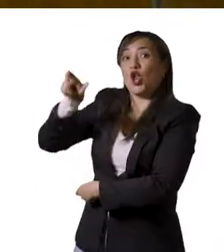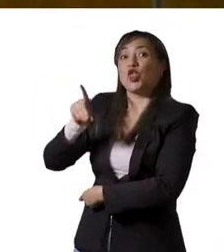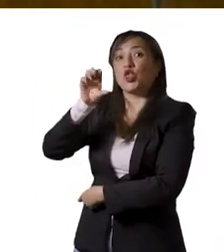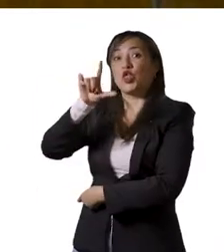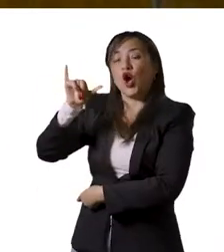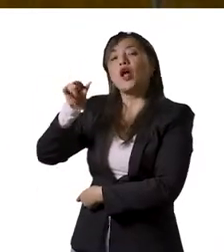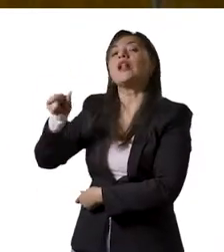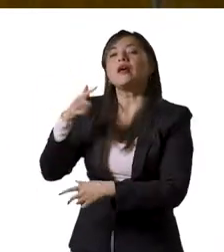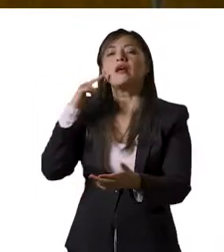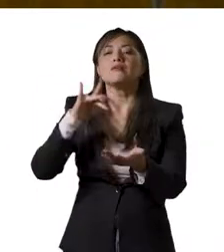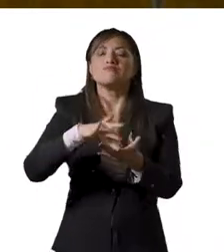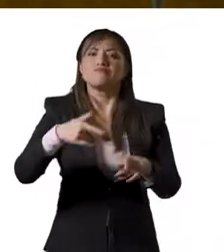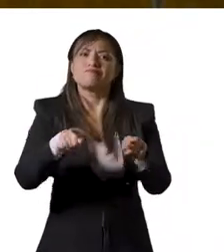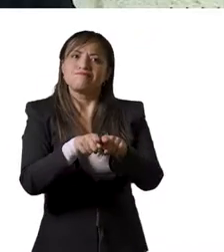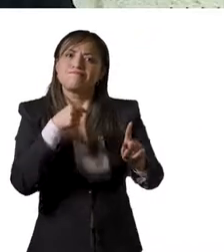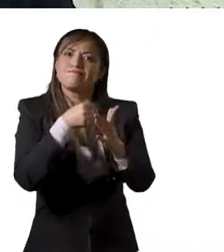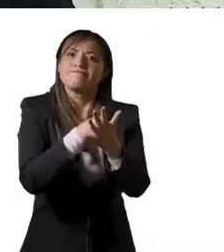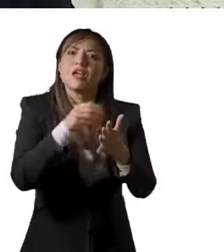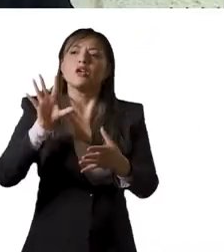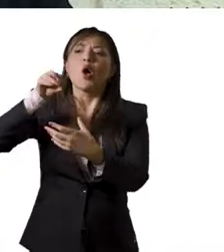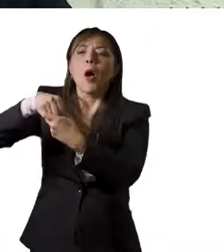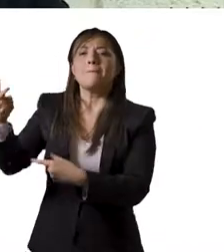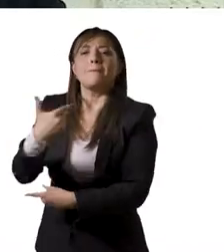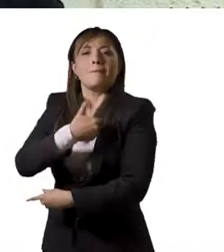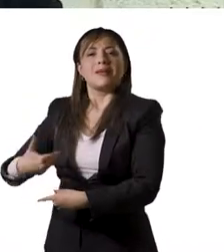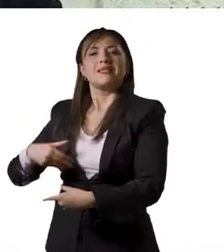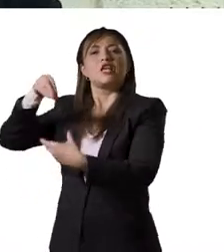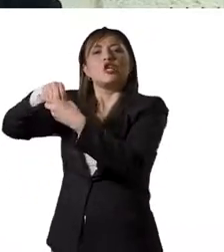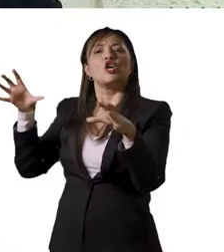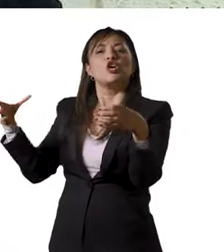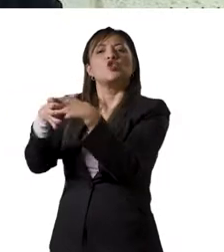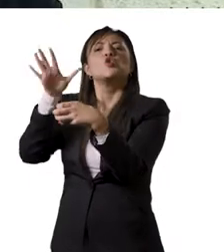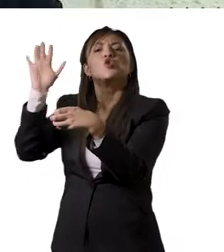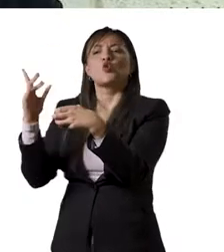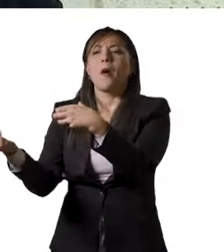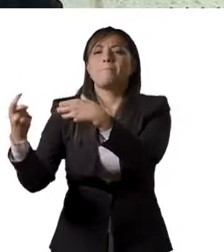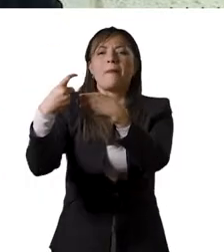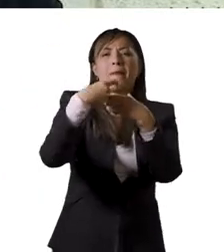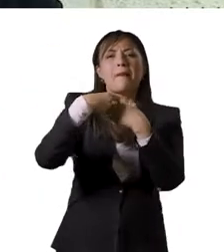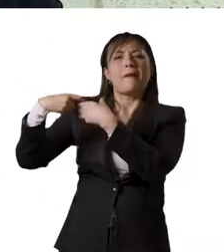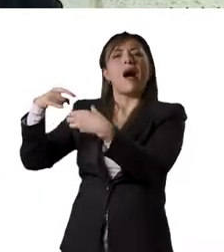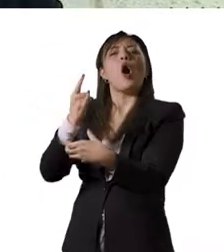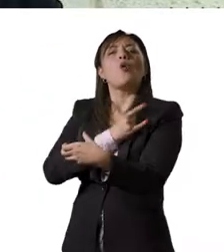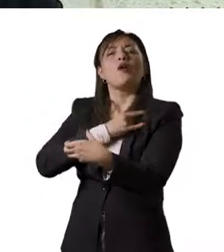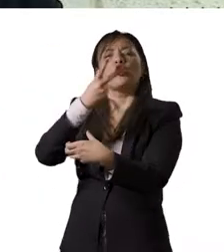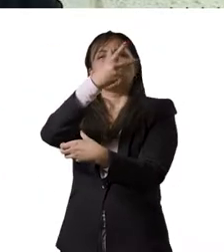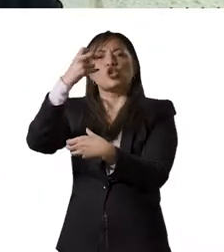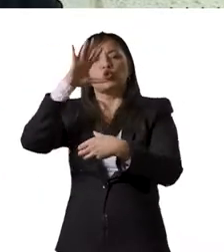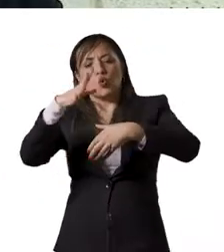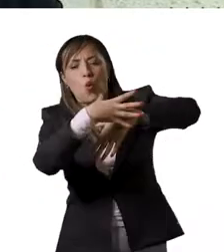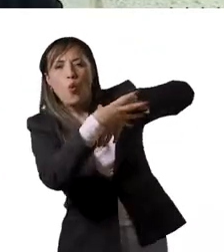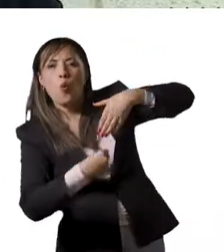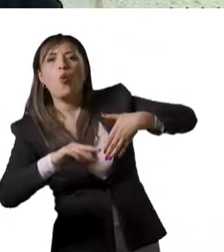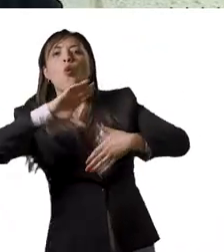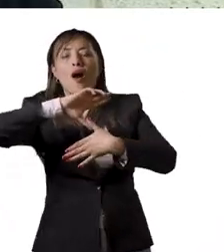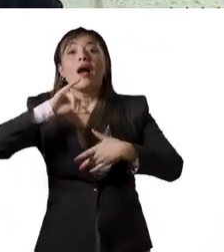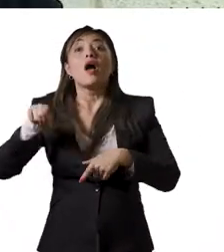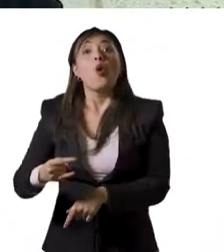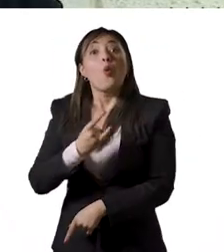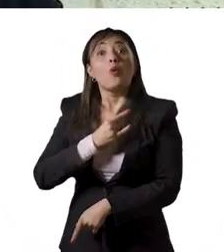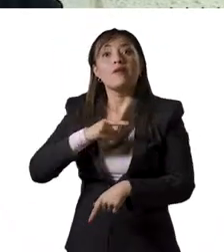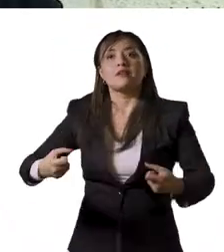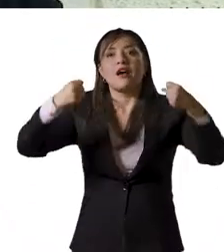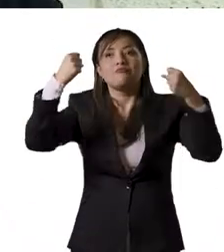continuó en la presidencia de la UDUAL, una organización que reúne a más de 200 universidades de la región y la